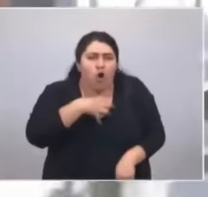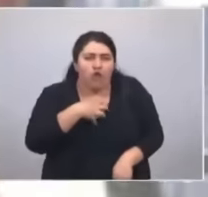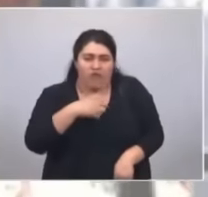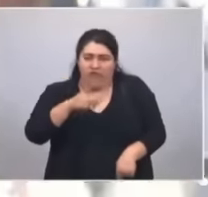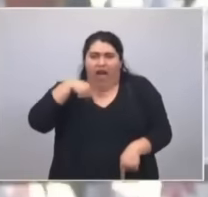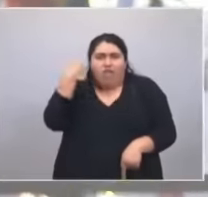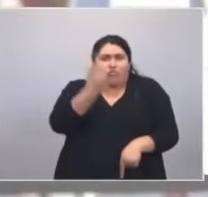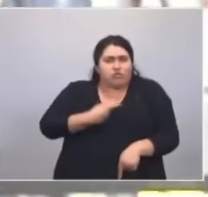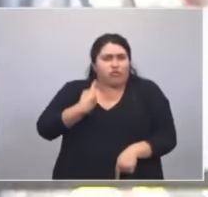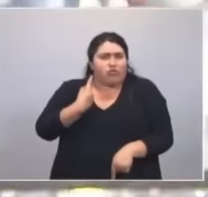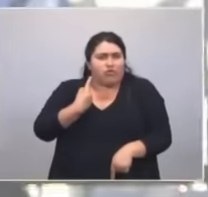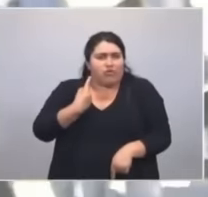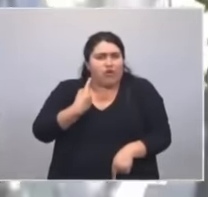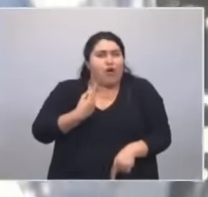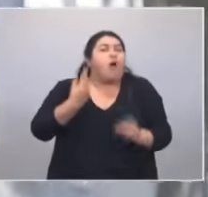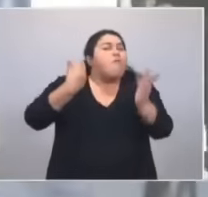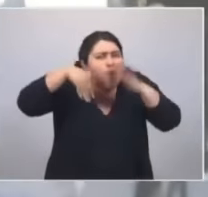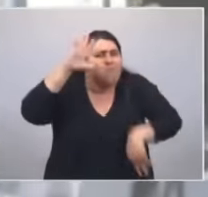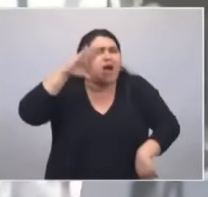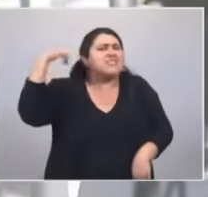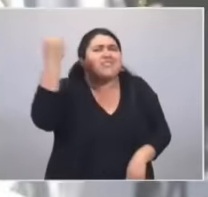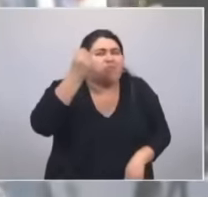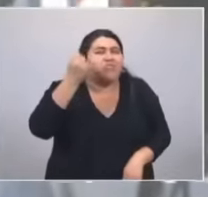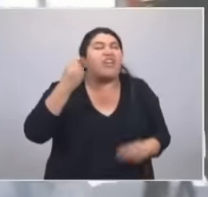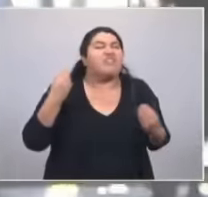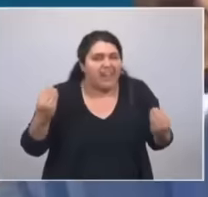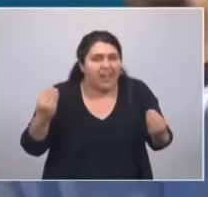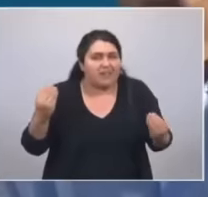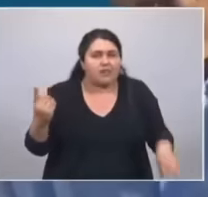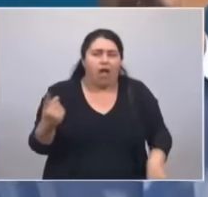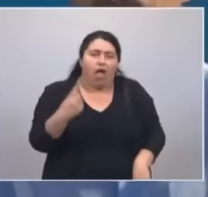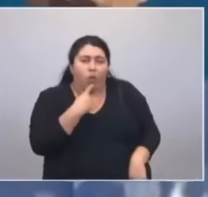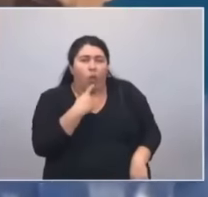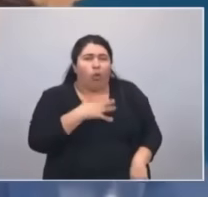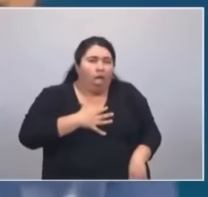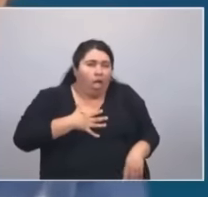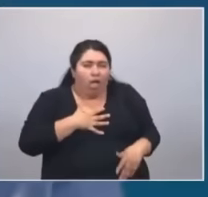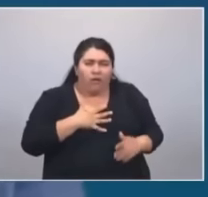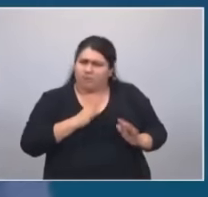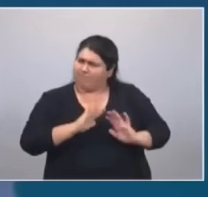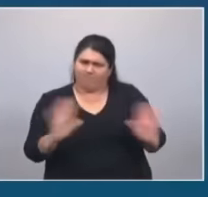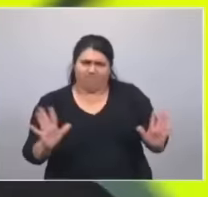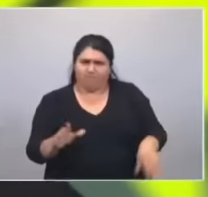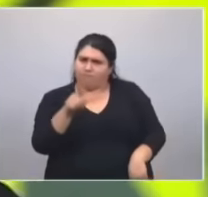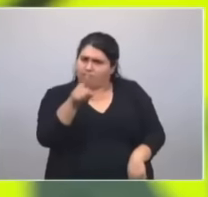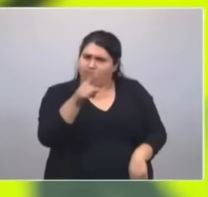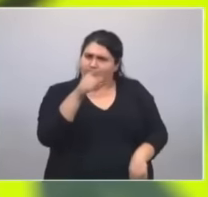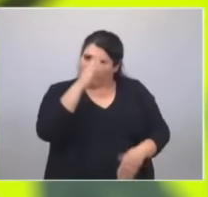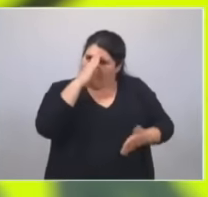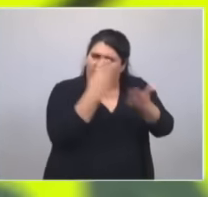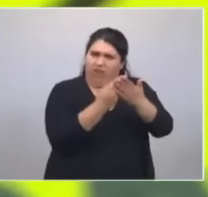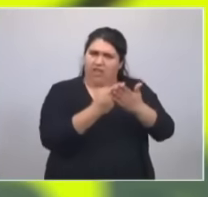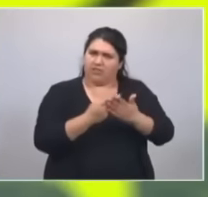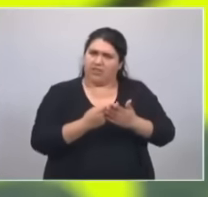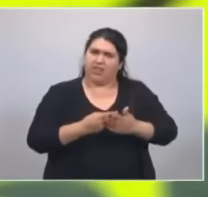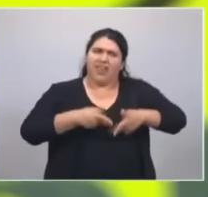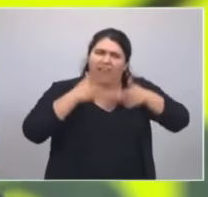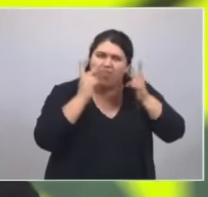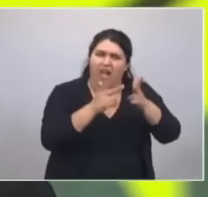nosotros, pero sobre todo a los que tienen dudas, díganles que el 10 de diciembre